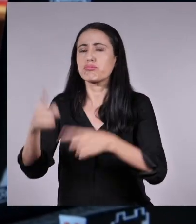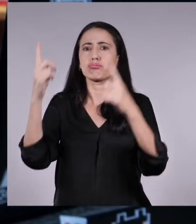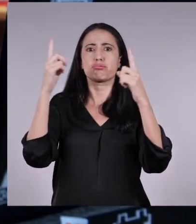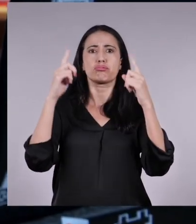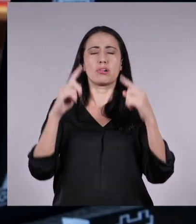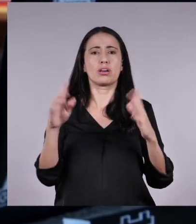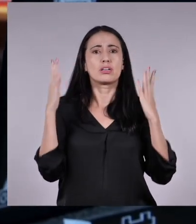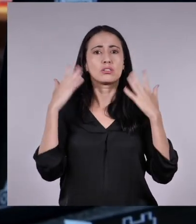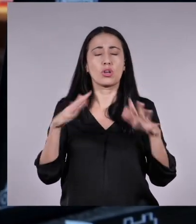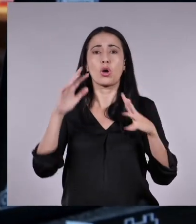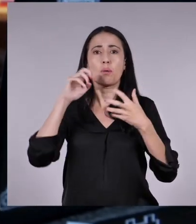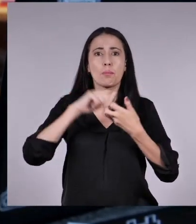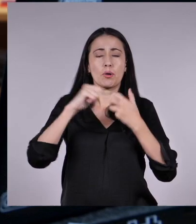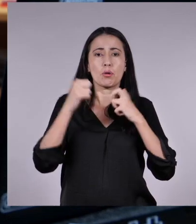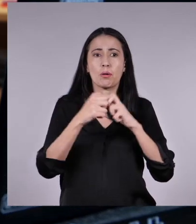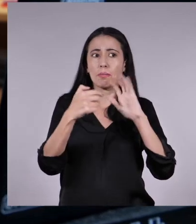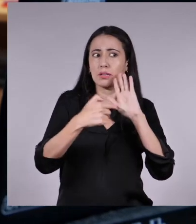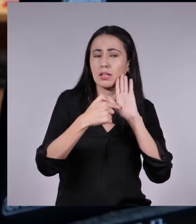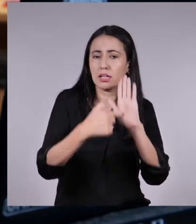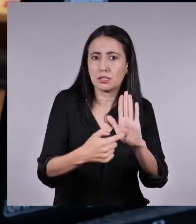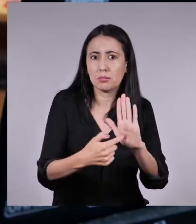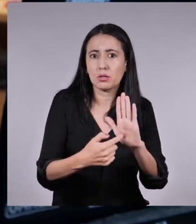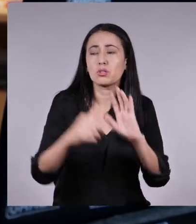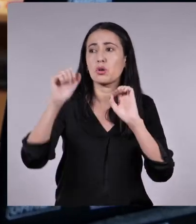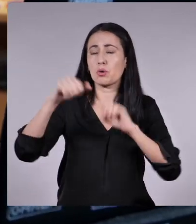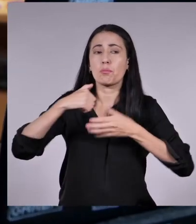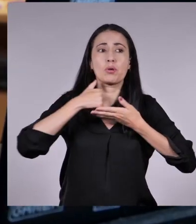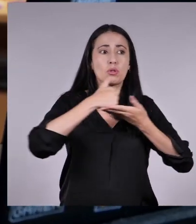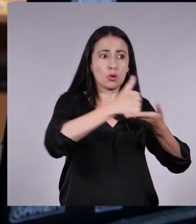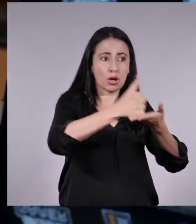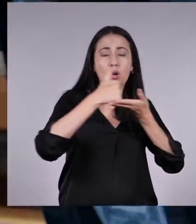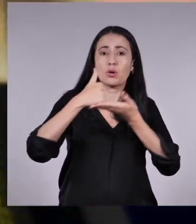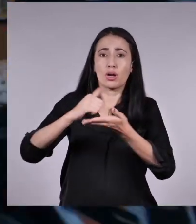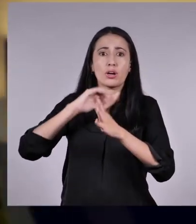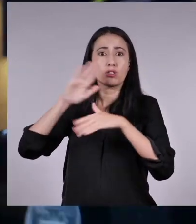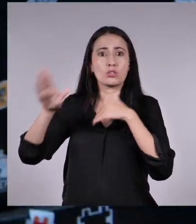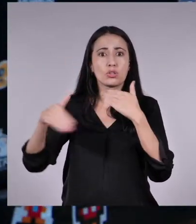Y al darse cuenta de que todos podían ayudar, fueron y lo hicieron.